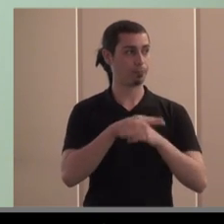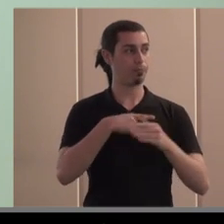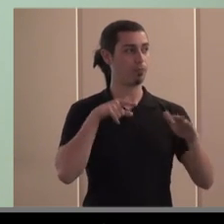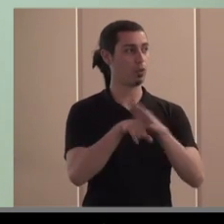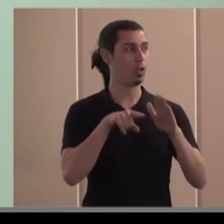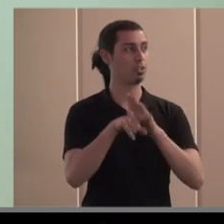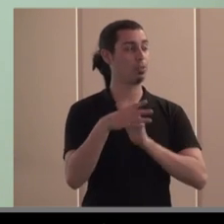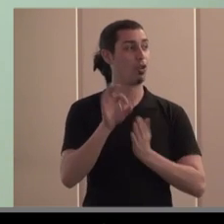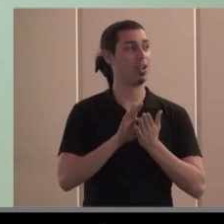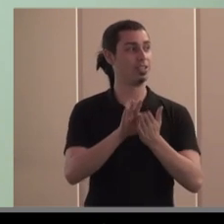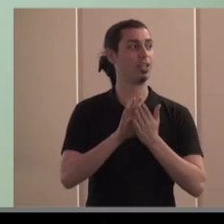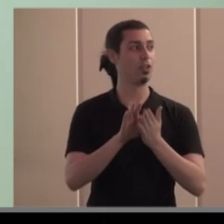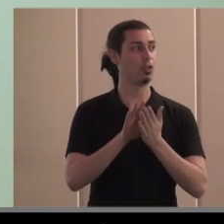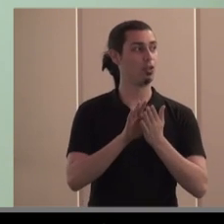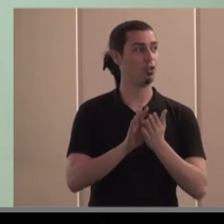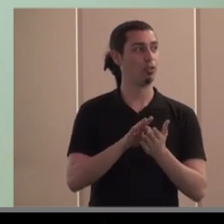centros productivos